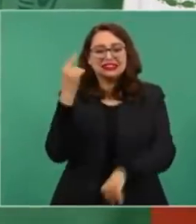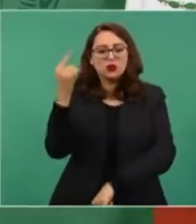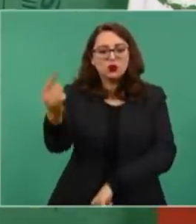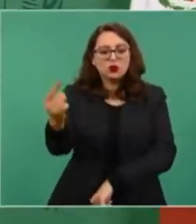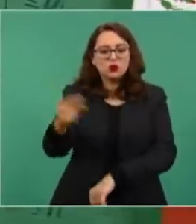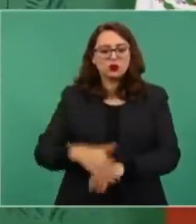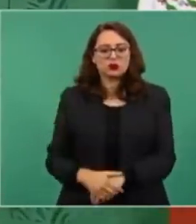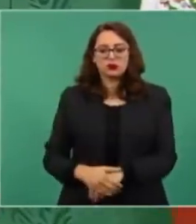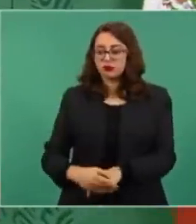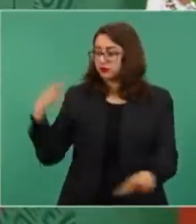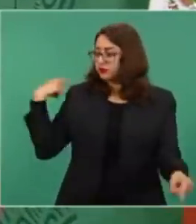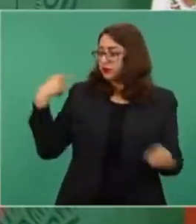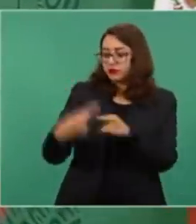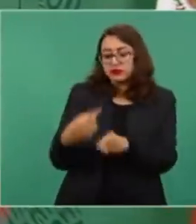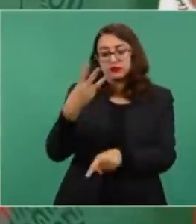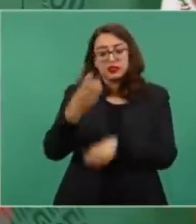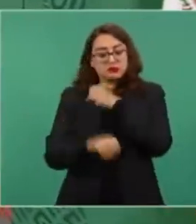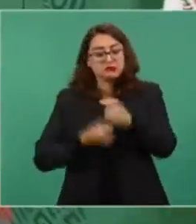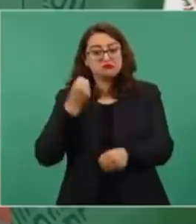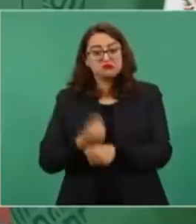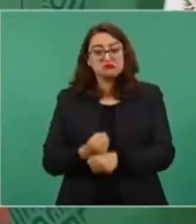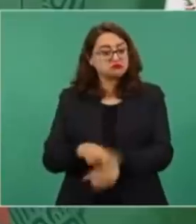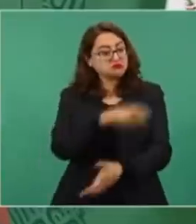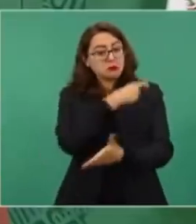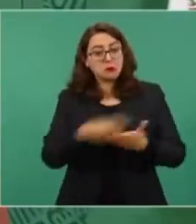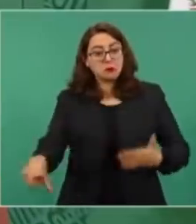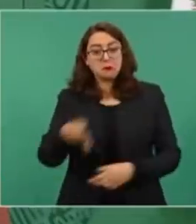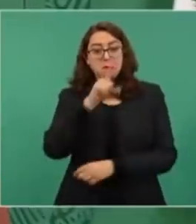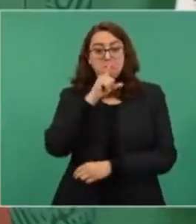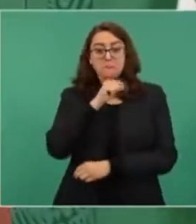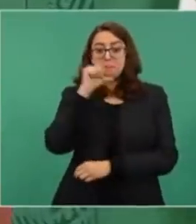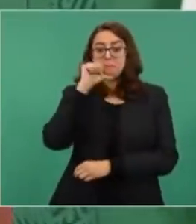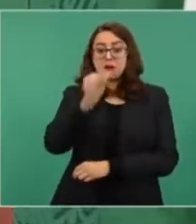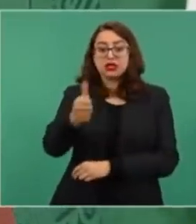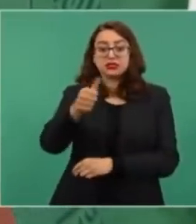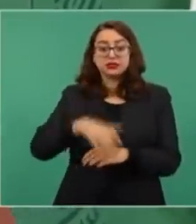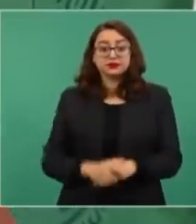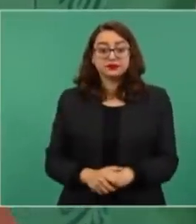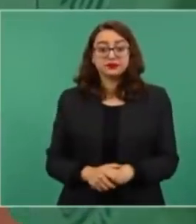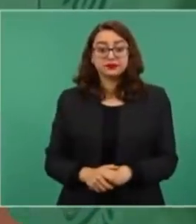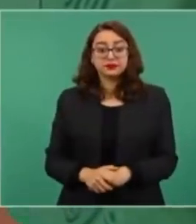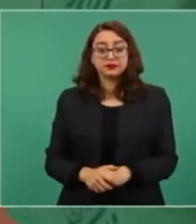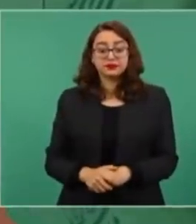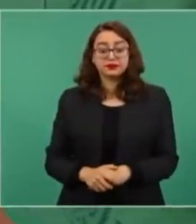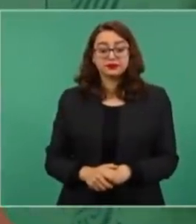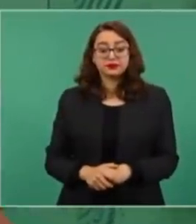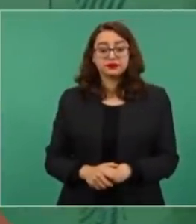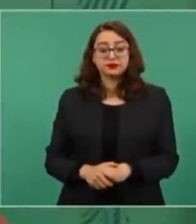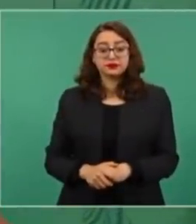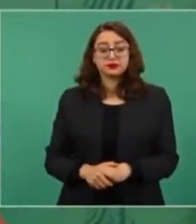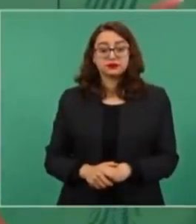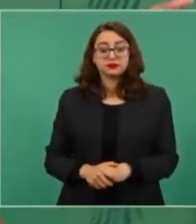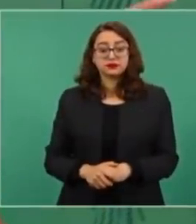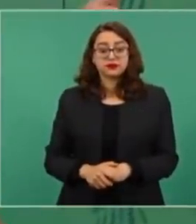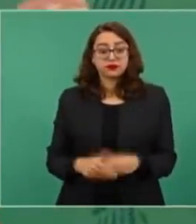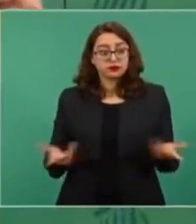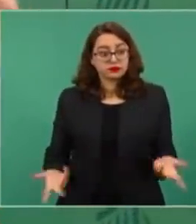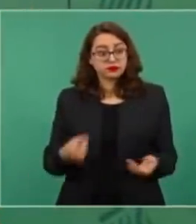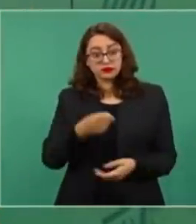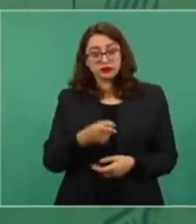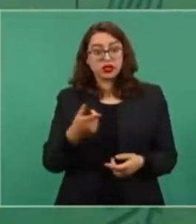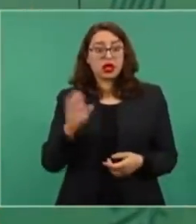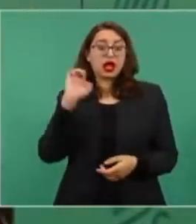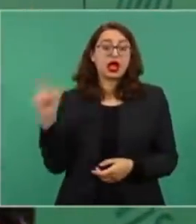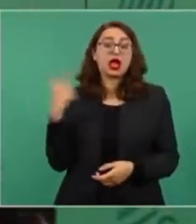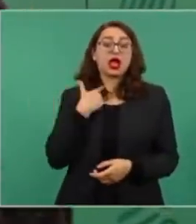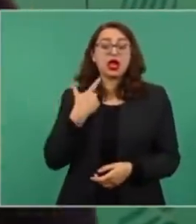tres años sin comprar un vehículo para funcionario público, usando los que nos